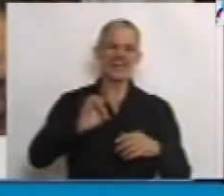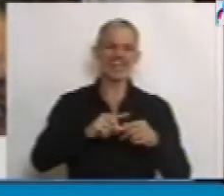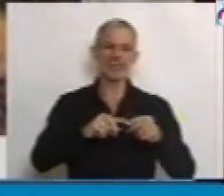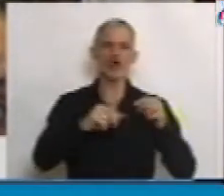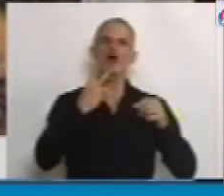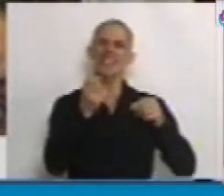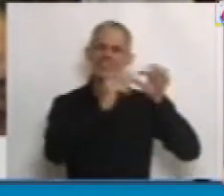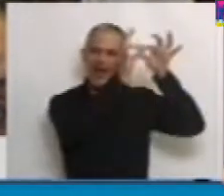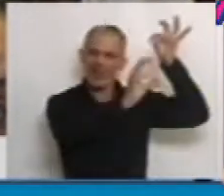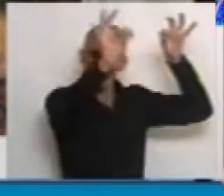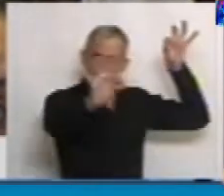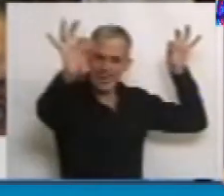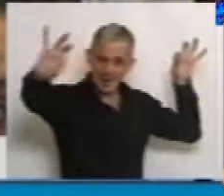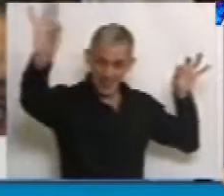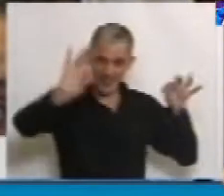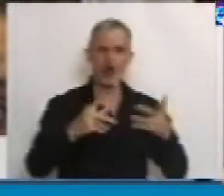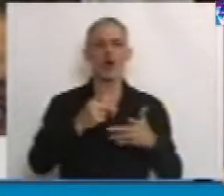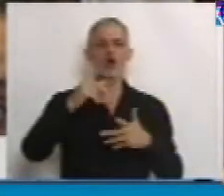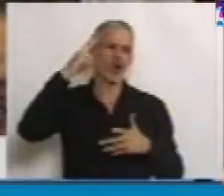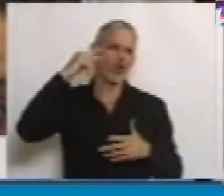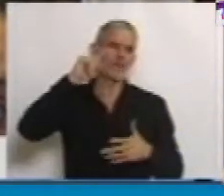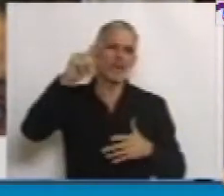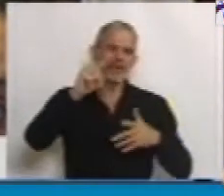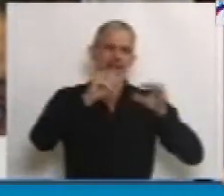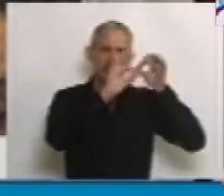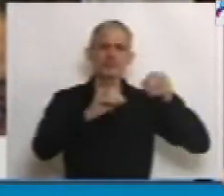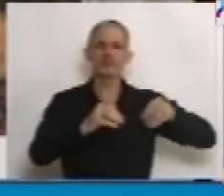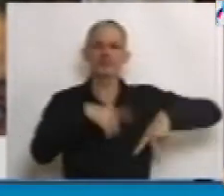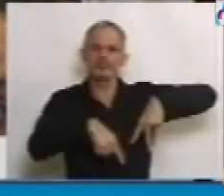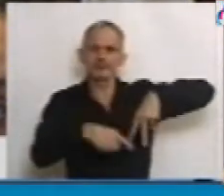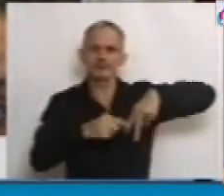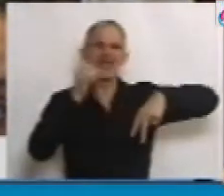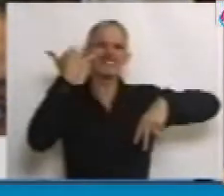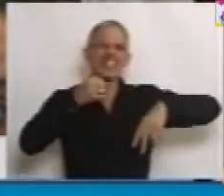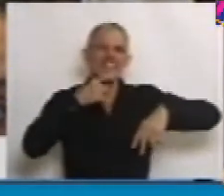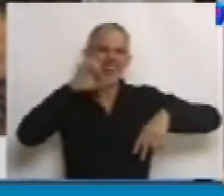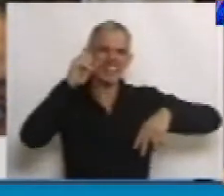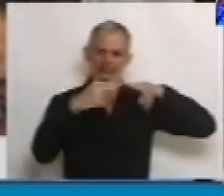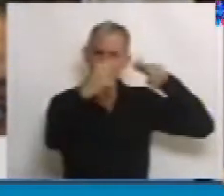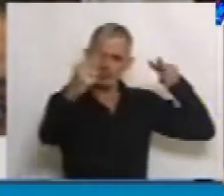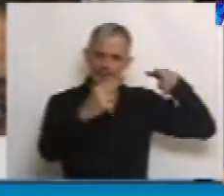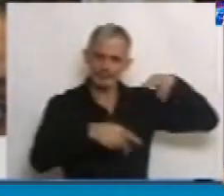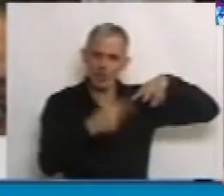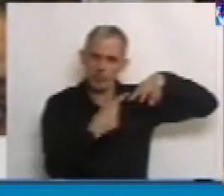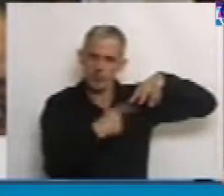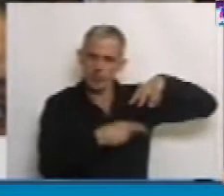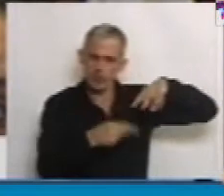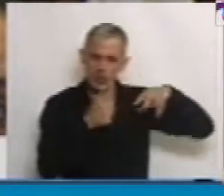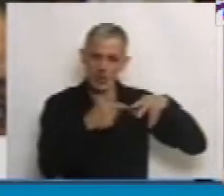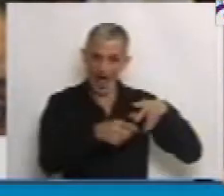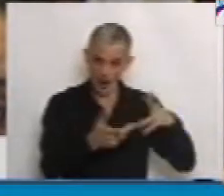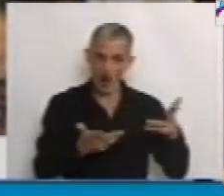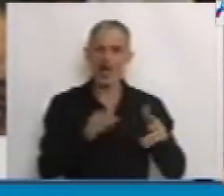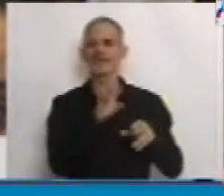tensión, los 9.000 megavatios incluyendo el Yacyretá y la central nuclear Néstor Kirchner, mal que el espece se denomina así,